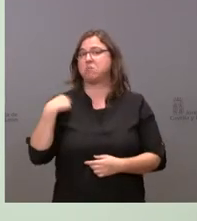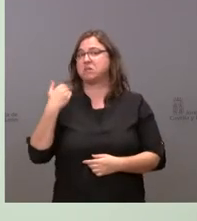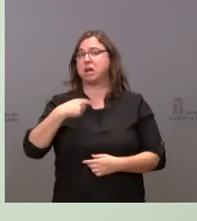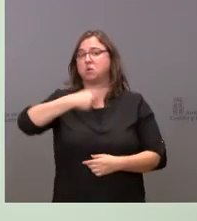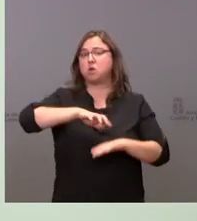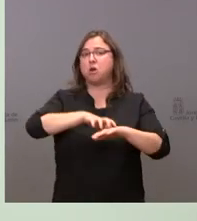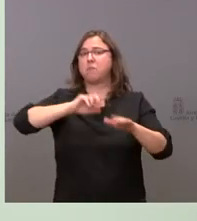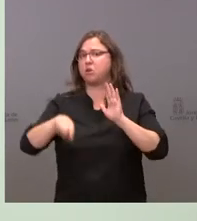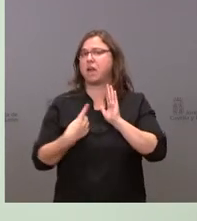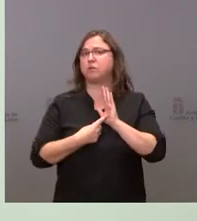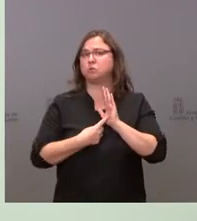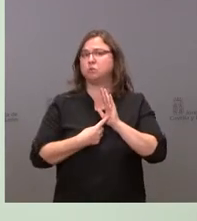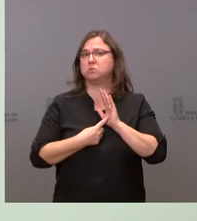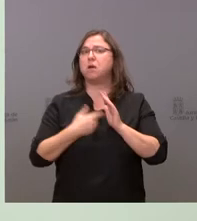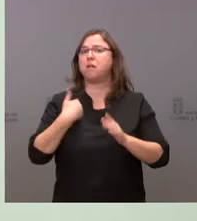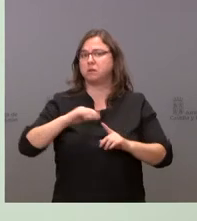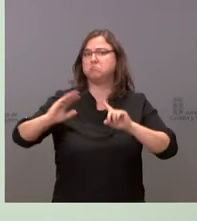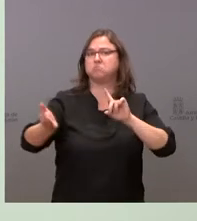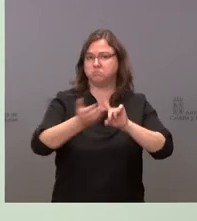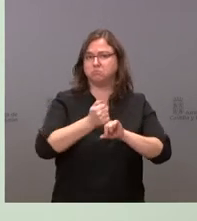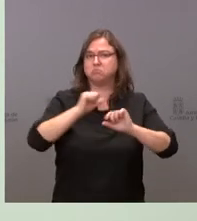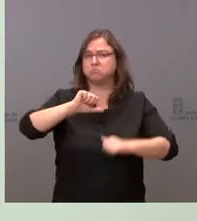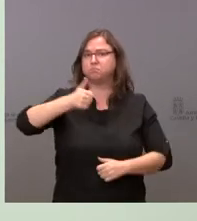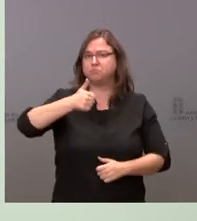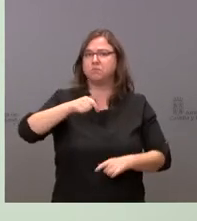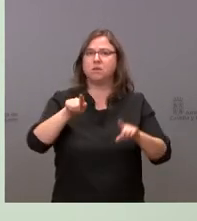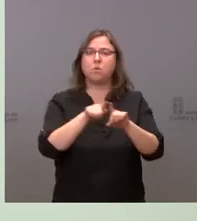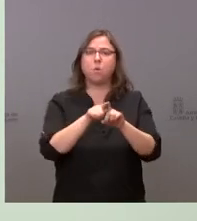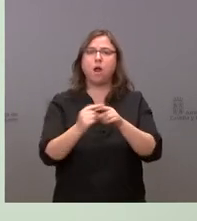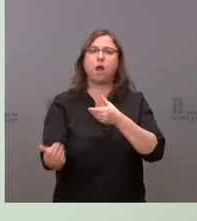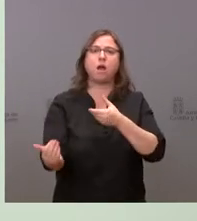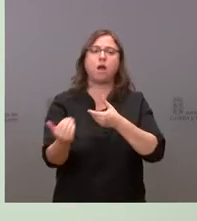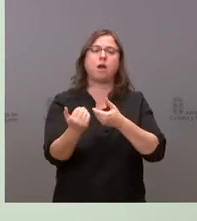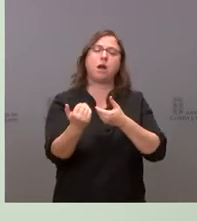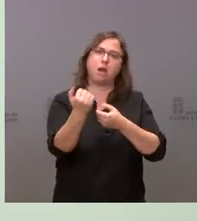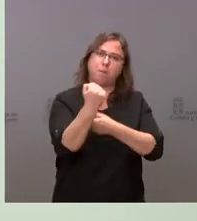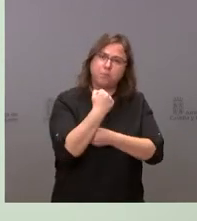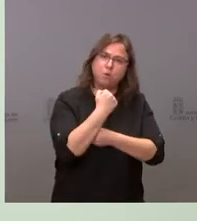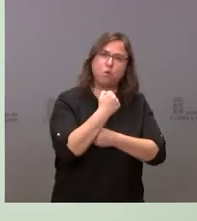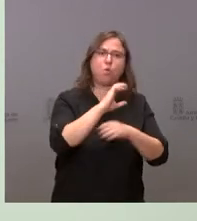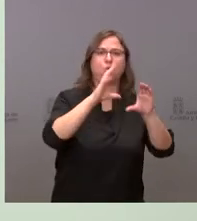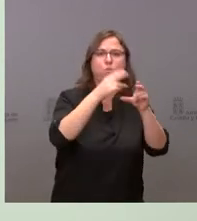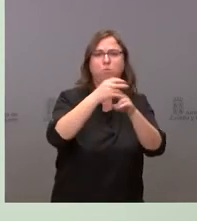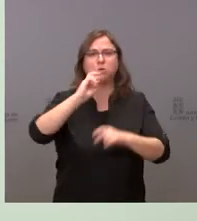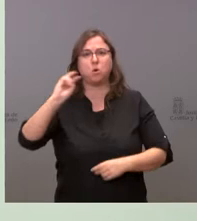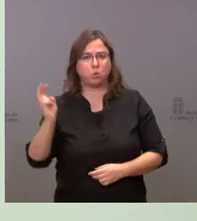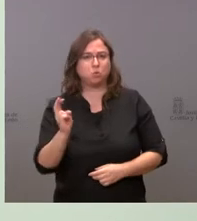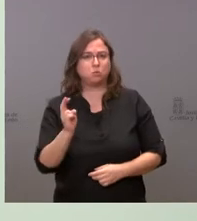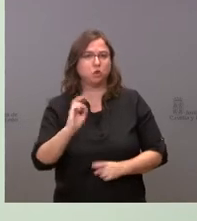absoluta, fuimos capaces de conseguir el apoyo de otras fuerzas políticas y este año